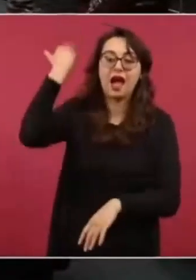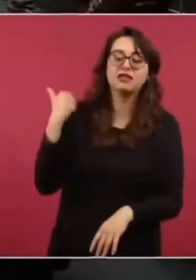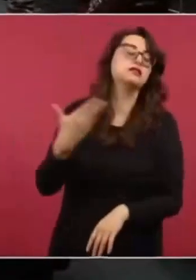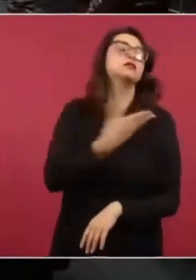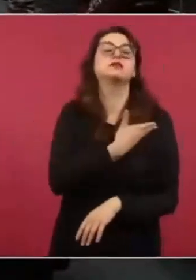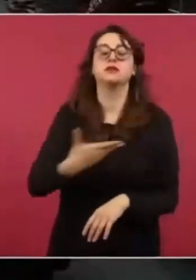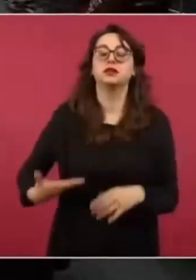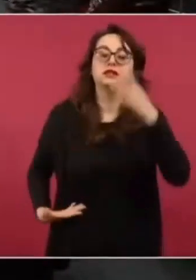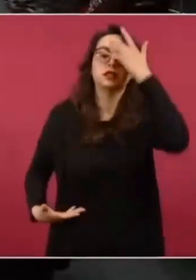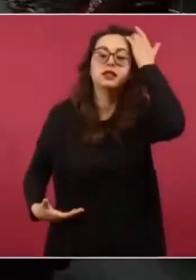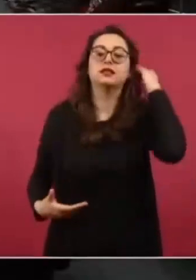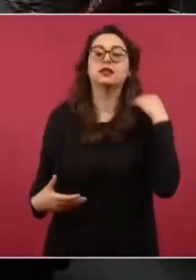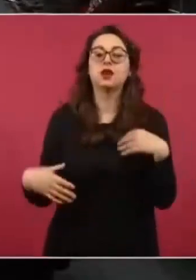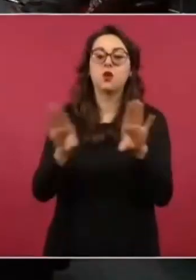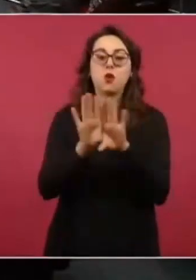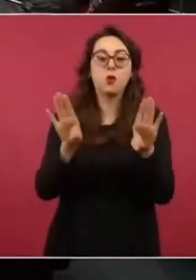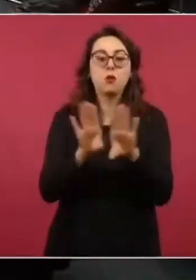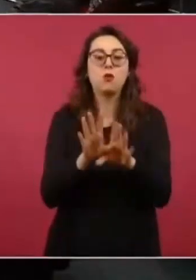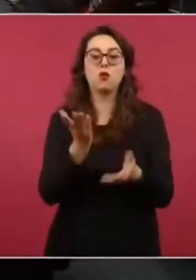eso es lo que quiere el Reforma.